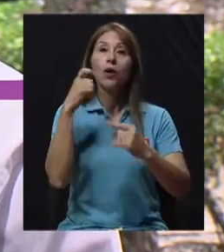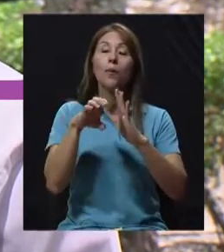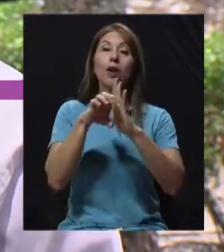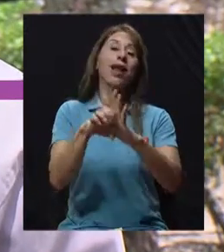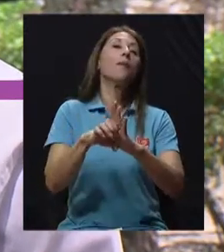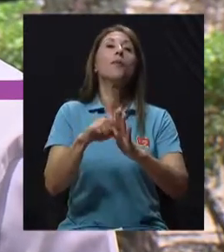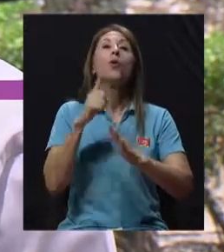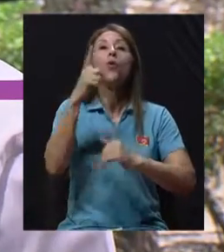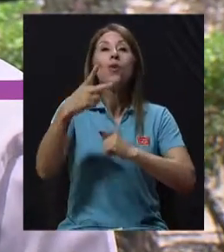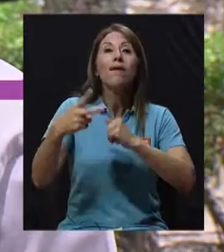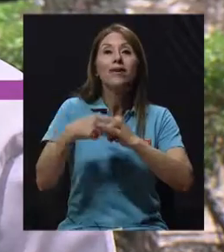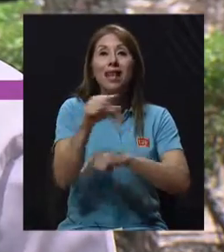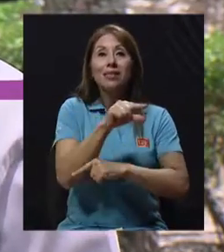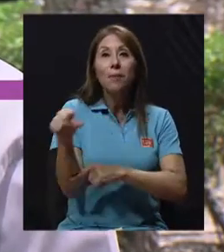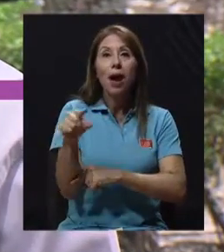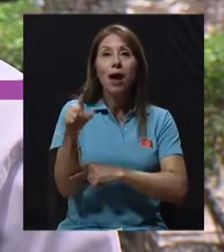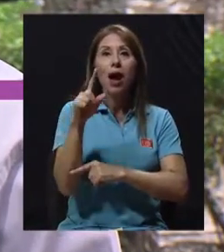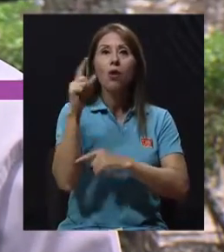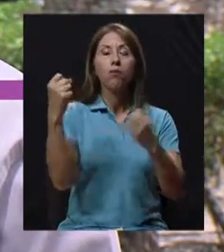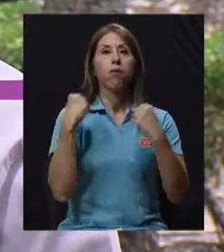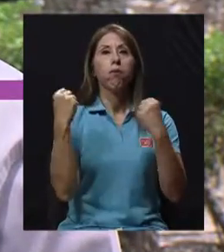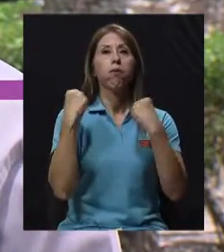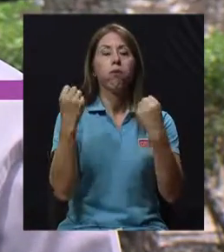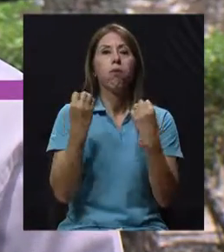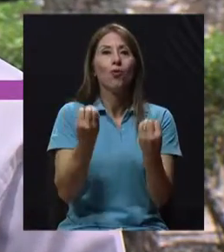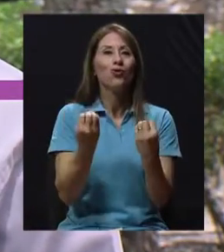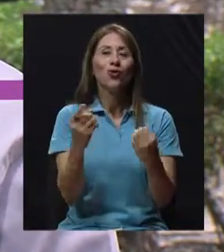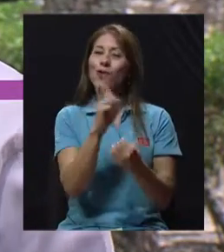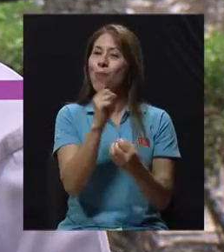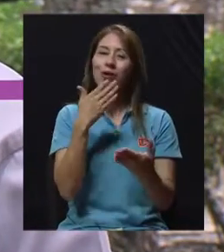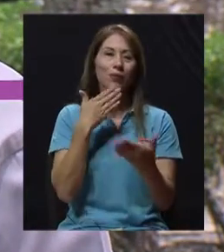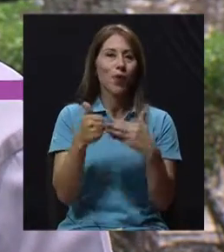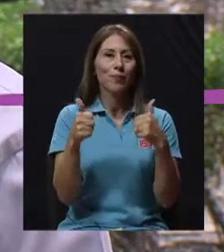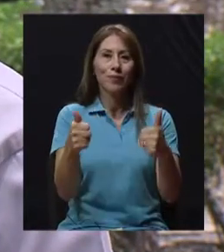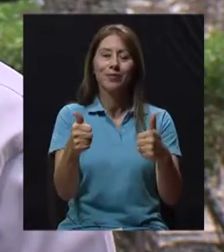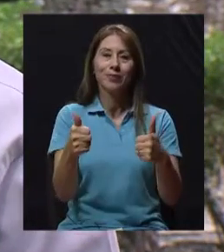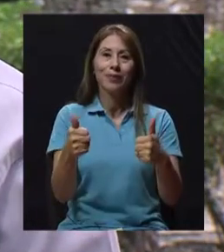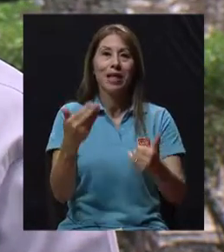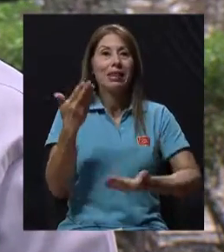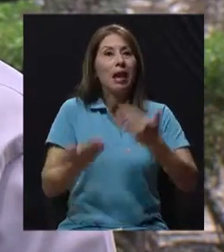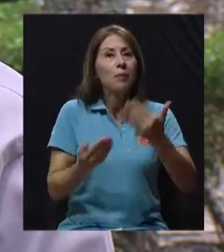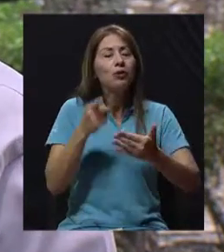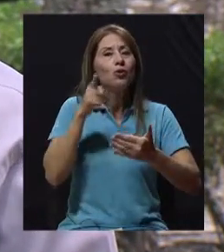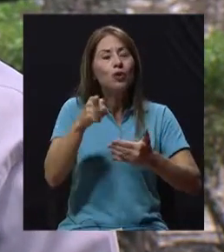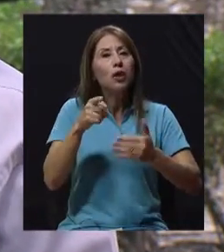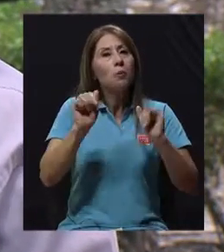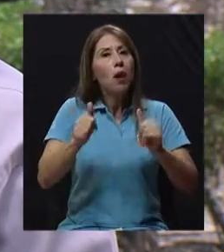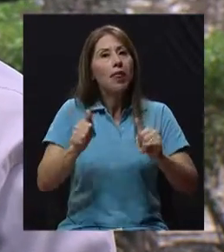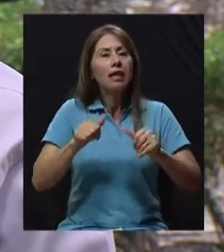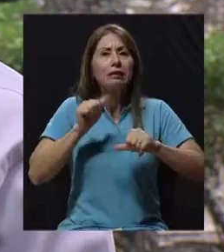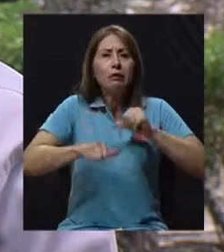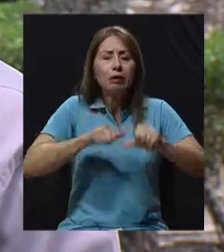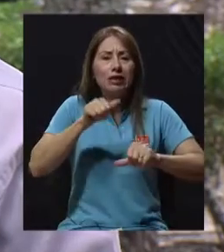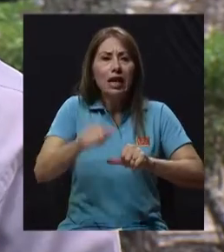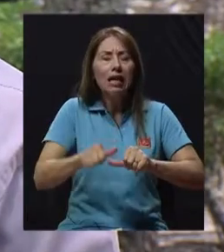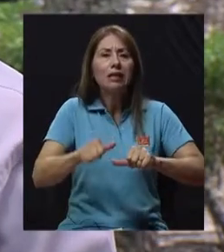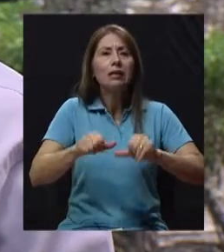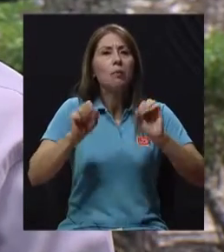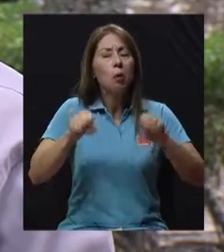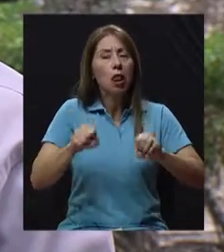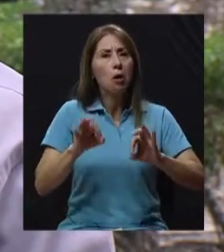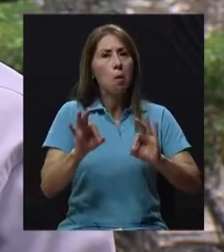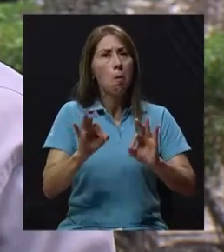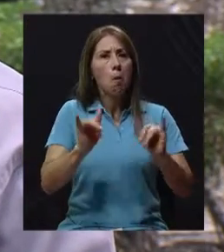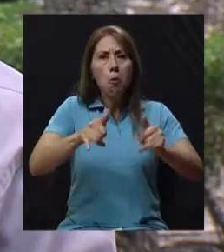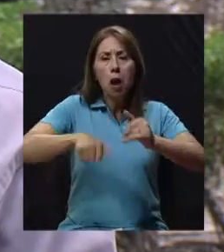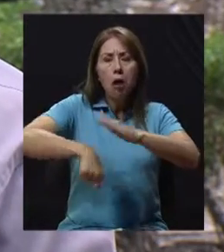ejercicio grande una vez a la semana no es suficiente para tener una salud cardiovascular y aunque usted pueda hacer el esfuerzo y echarse el partido digamos eso no quiere